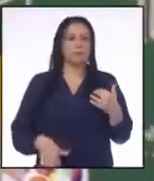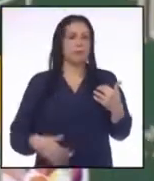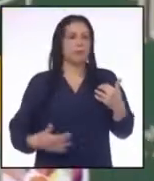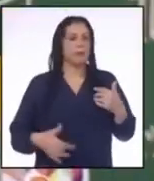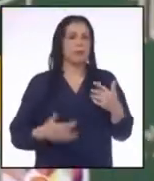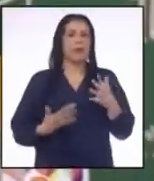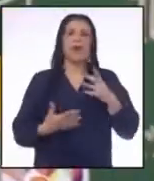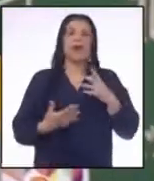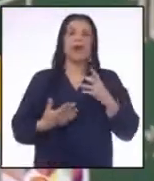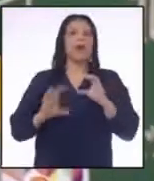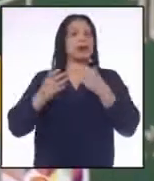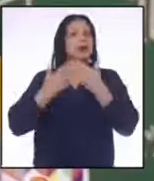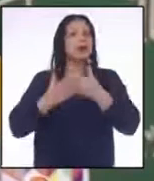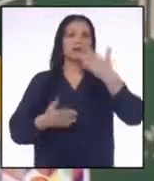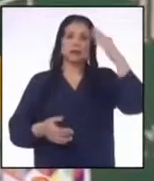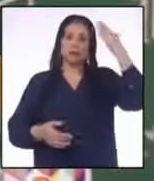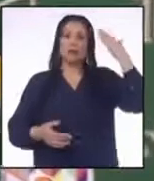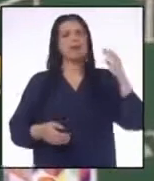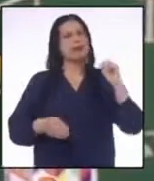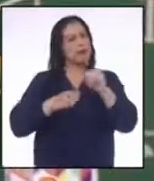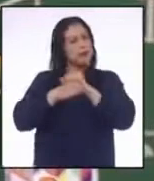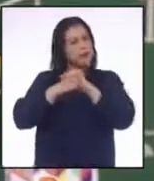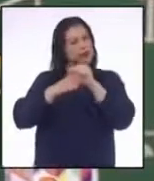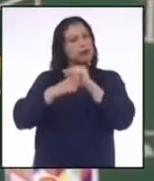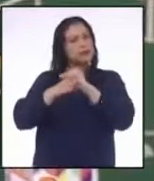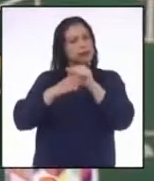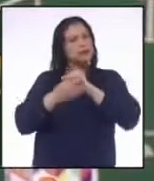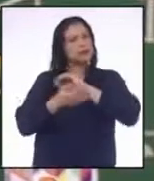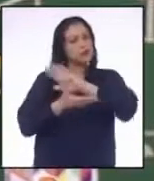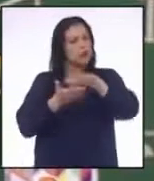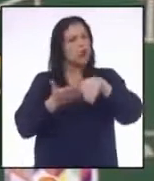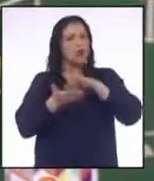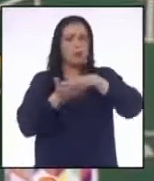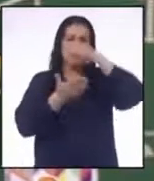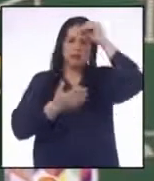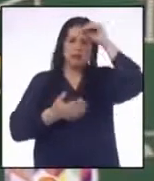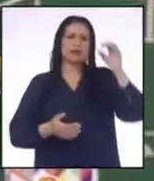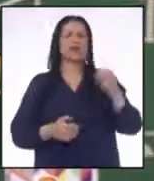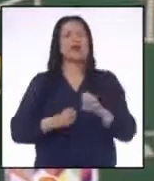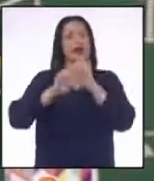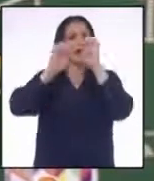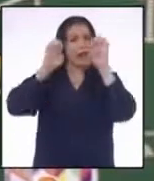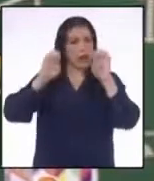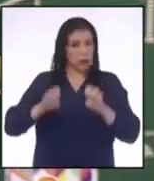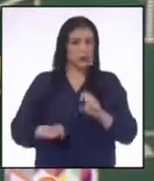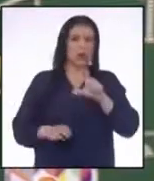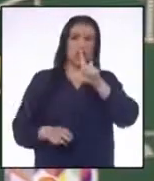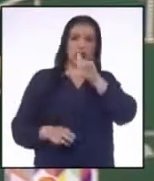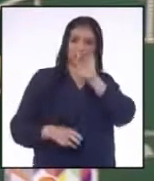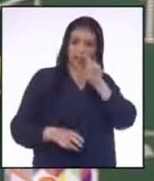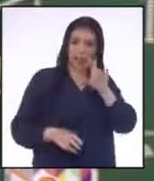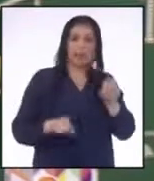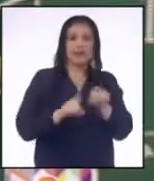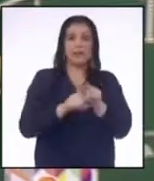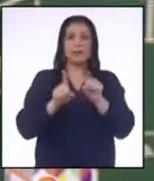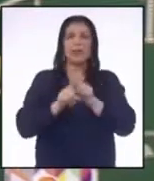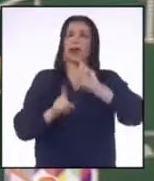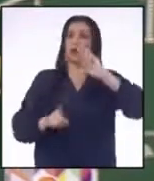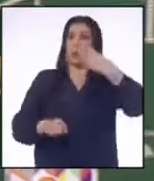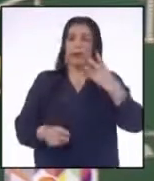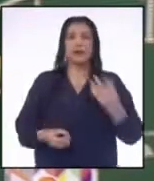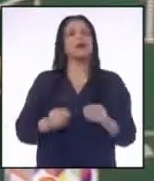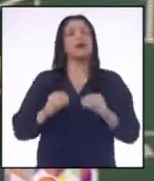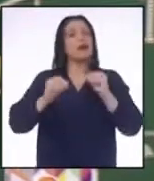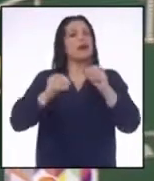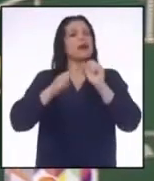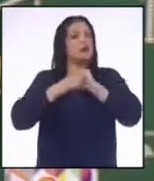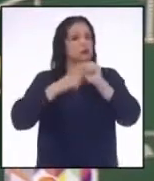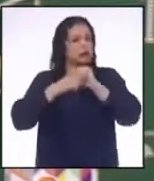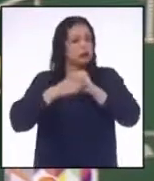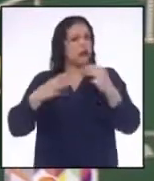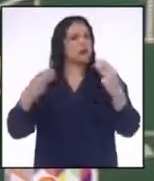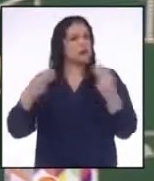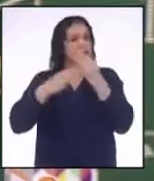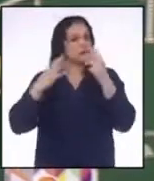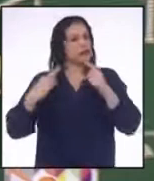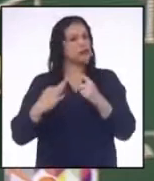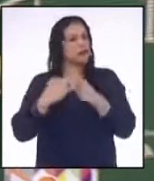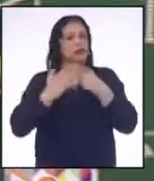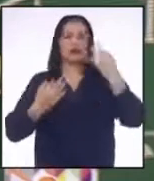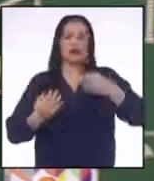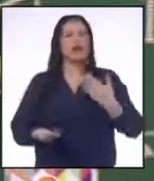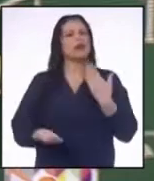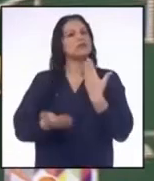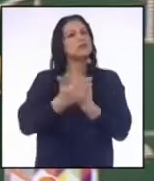En el programa anterior, practicamos lo aprendido sobre la ecuación lineal y la cuadrática, aplicando la matemática en situaciones reales,